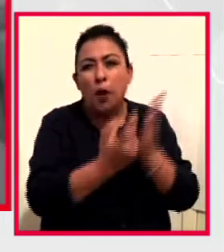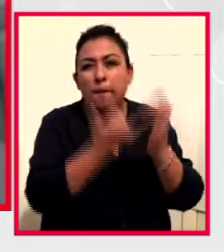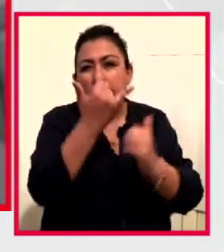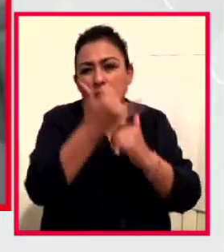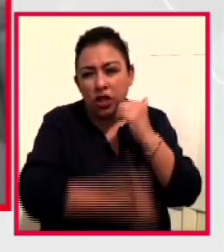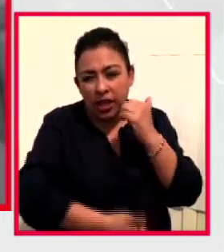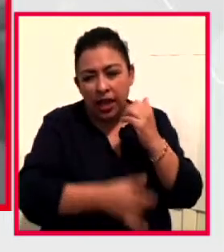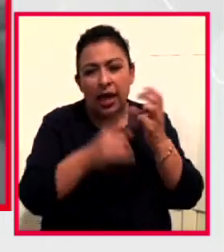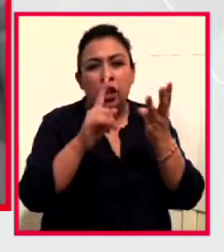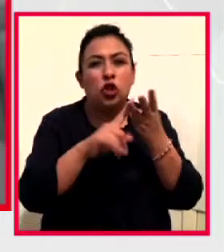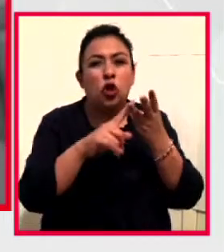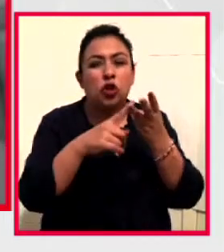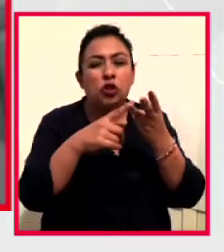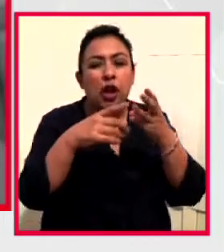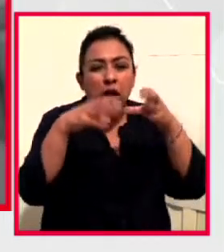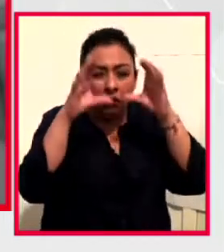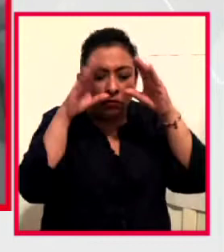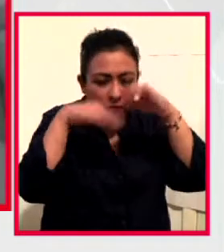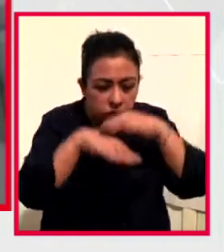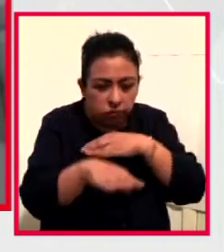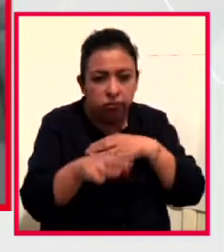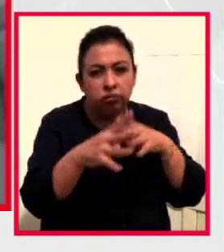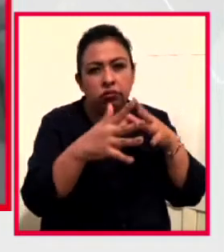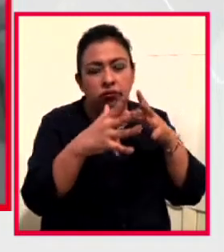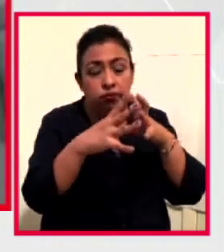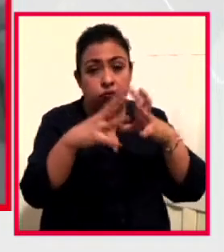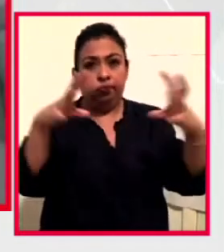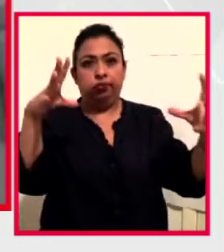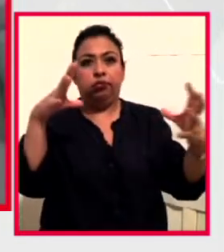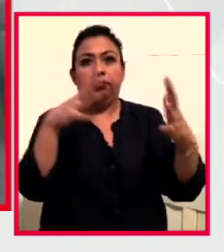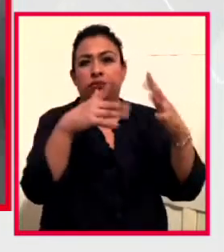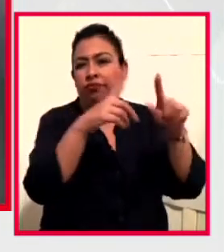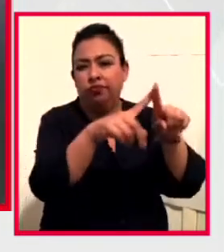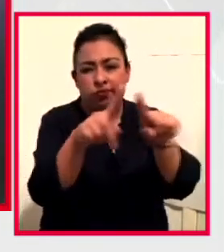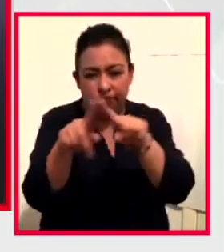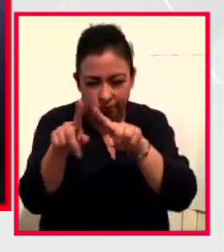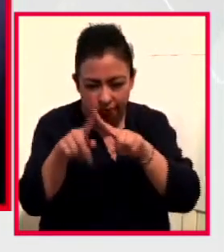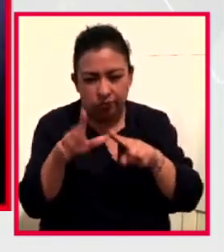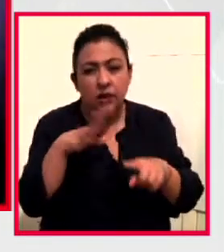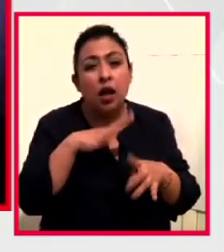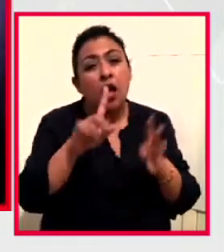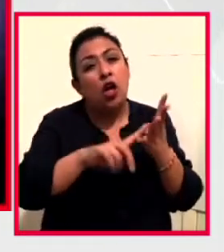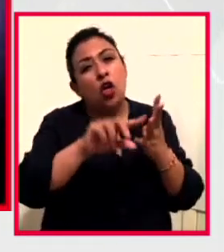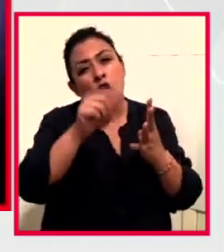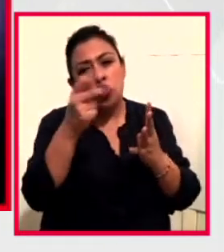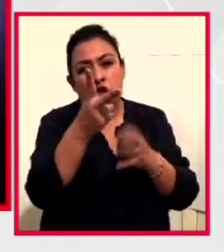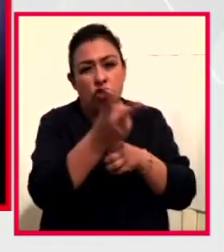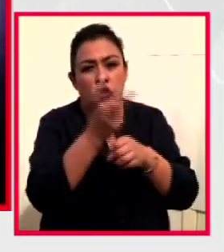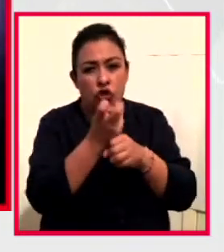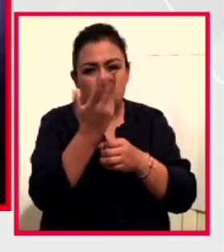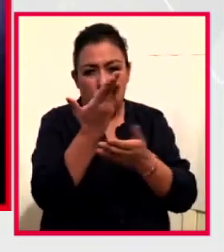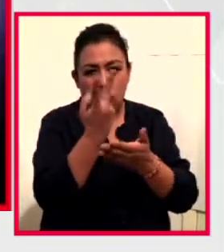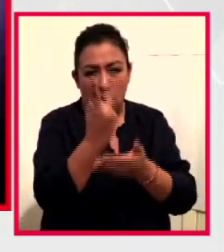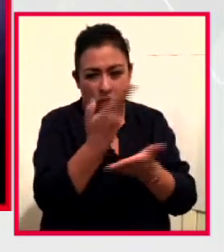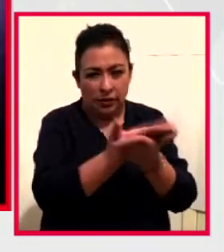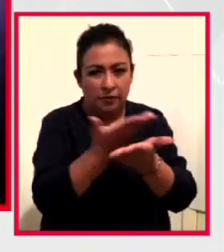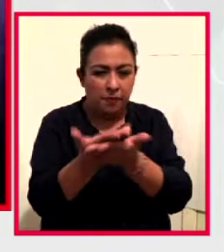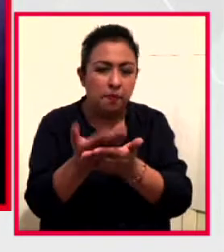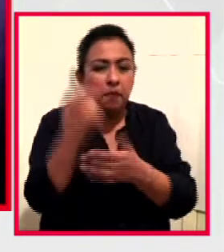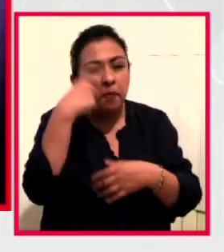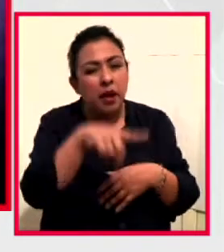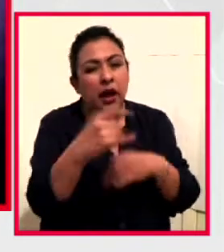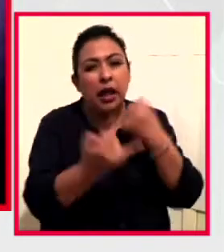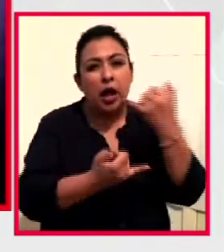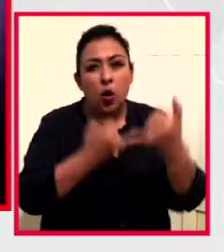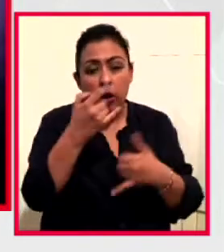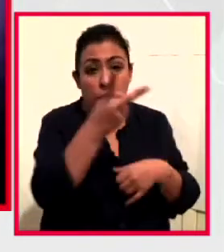realidad virtual, ampliada, mixta. Tenemos dos convocatorias de juegos. En